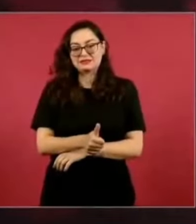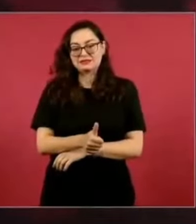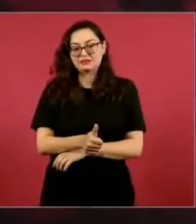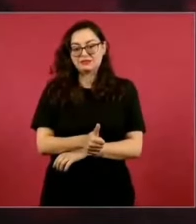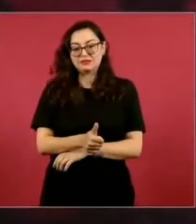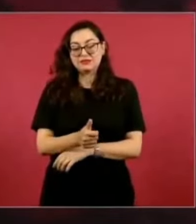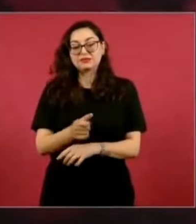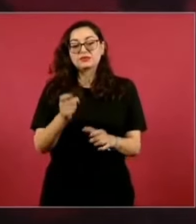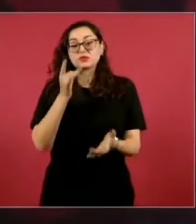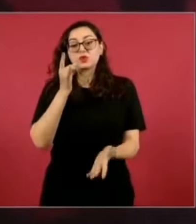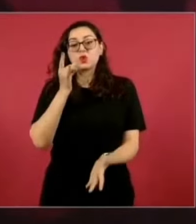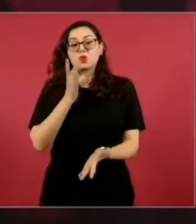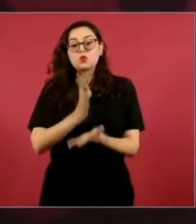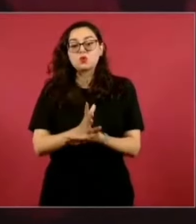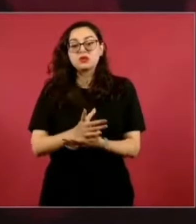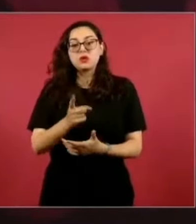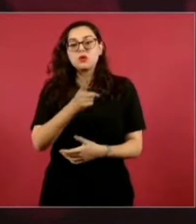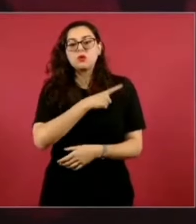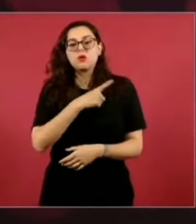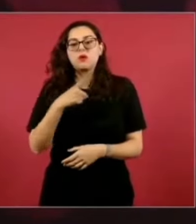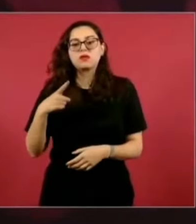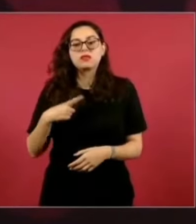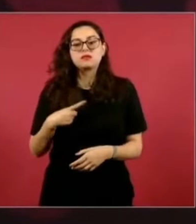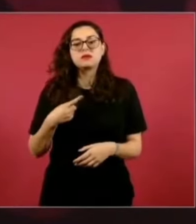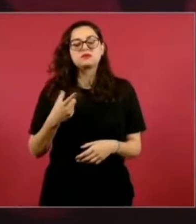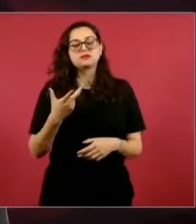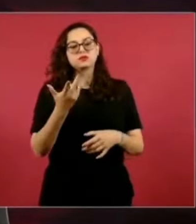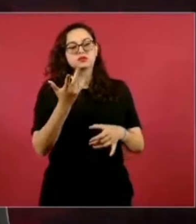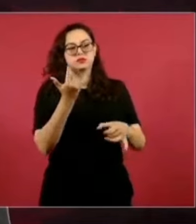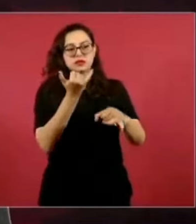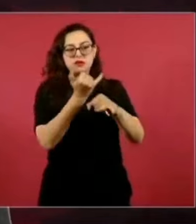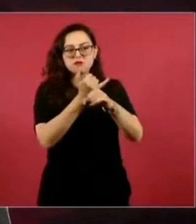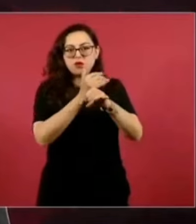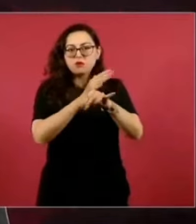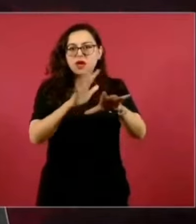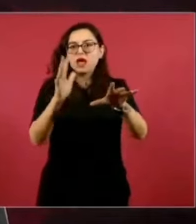informándole a la gente de los trucos,